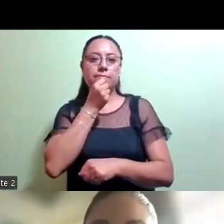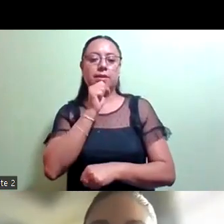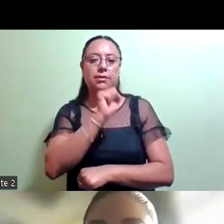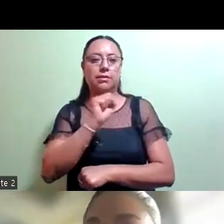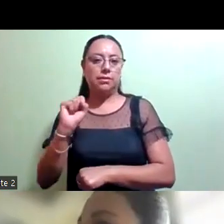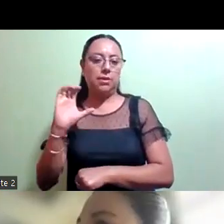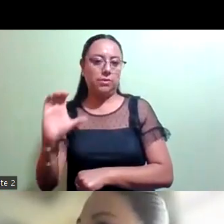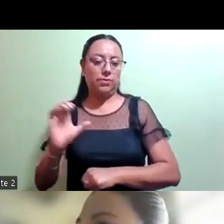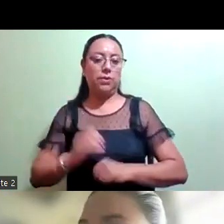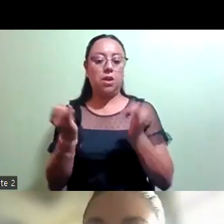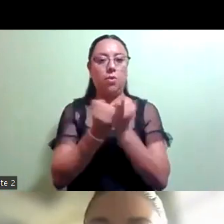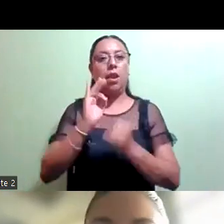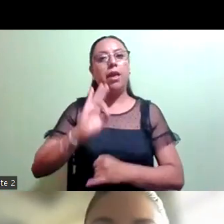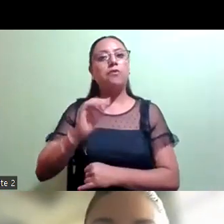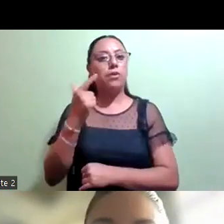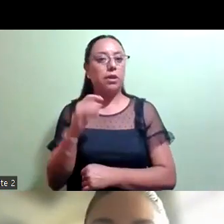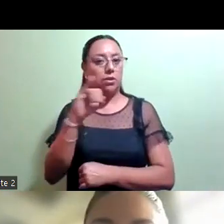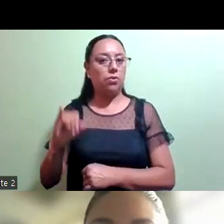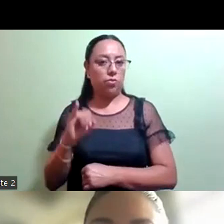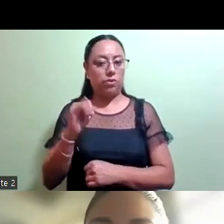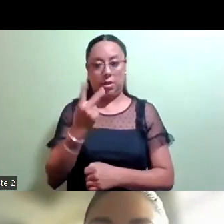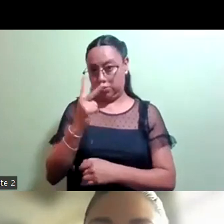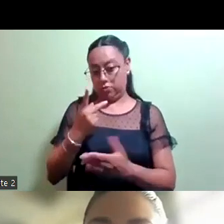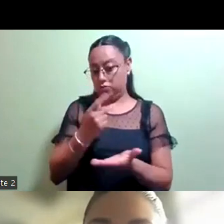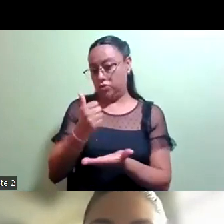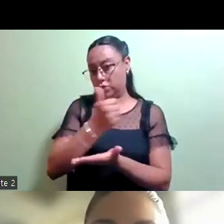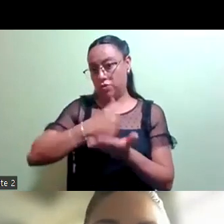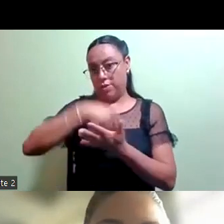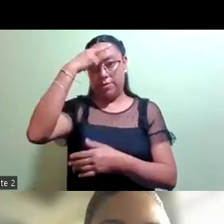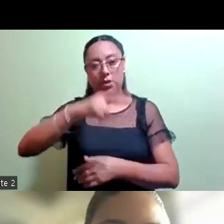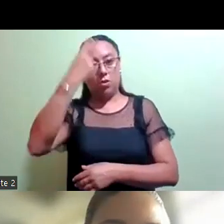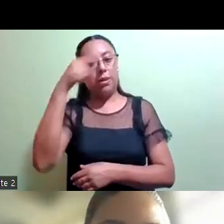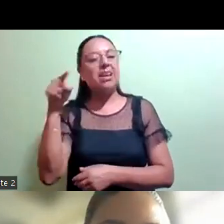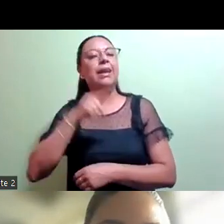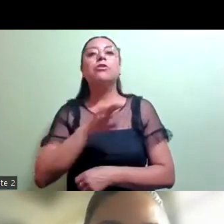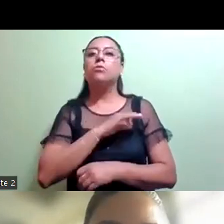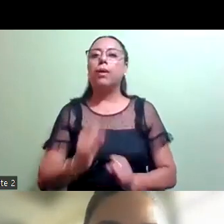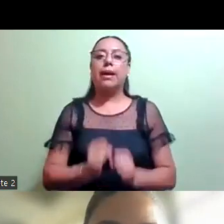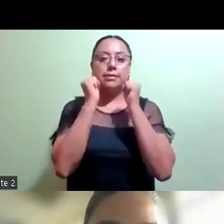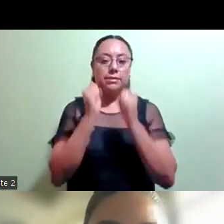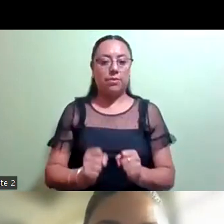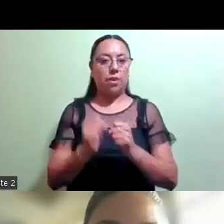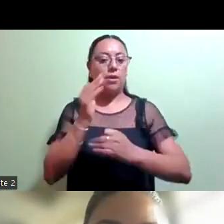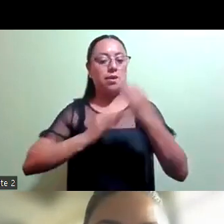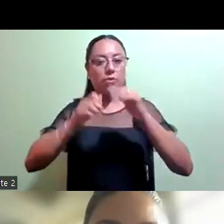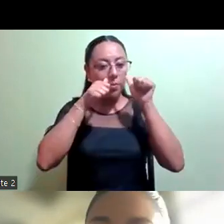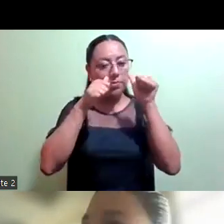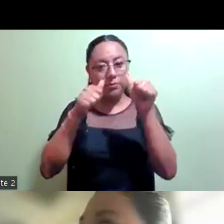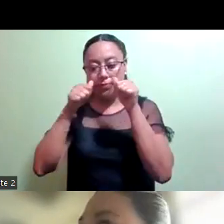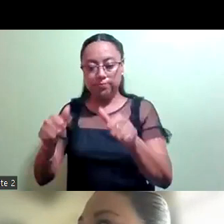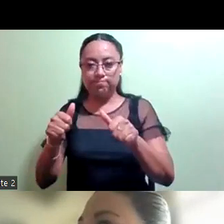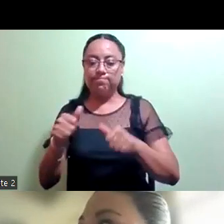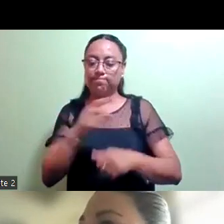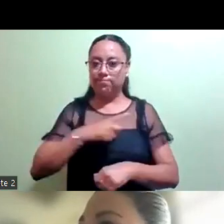y a la Fiscalía General de Justicia, ambas de la Ciudad de México, a que garanticen que las detenciones se realicen con pleno